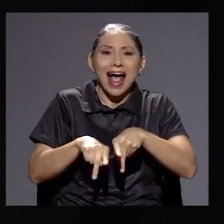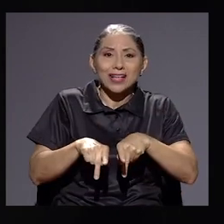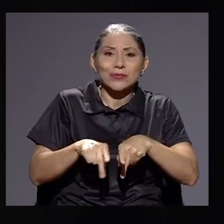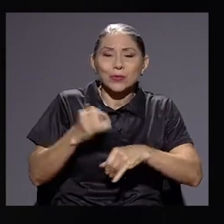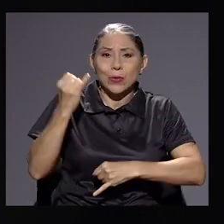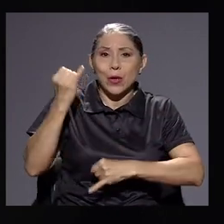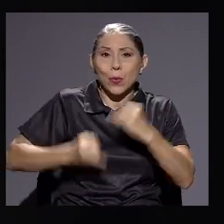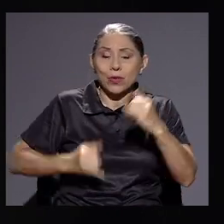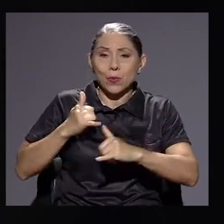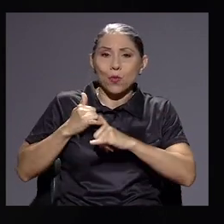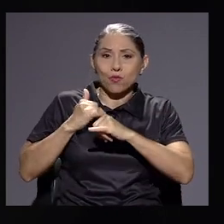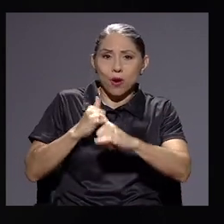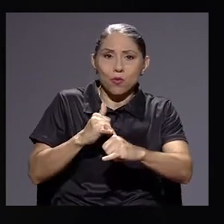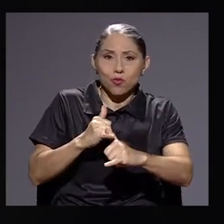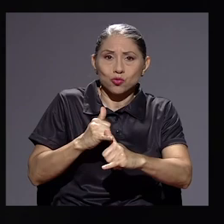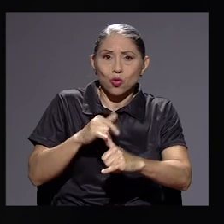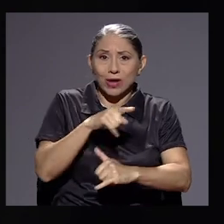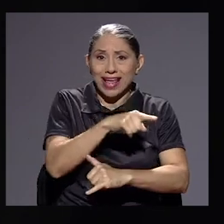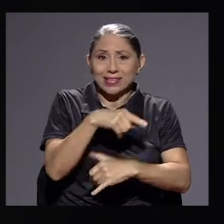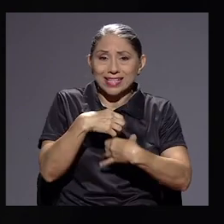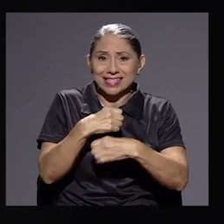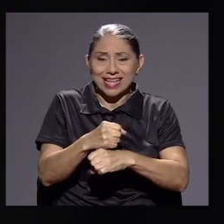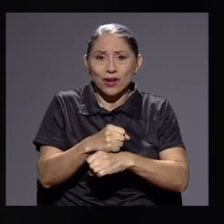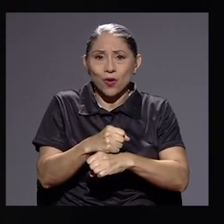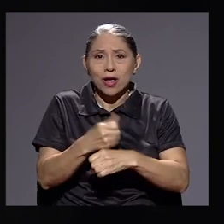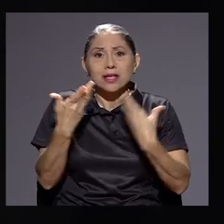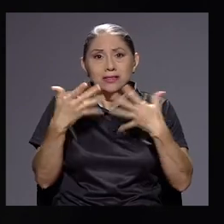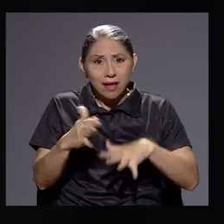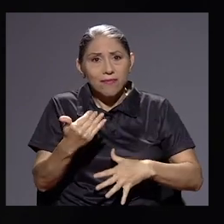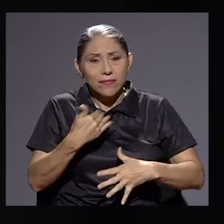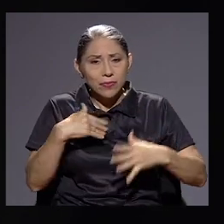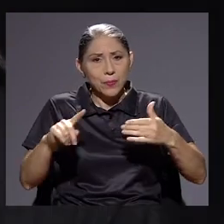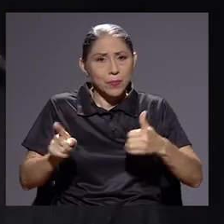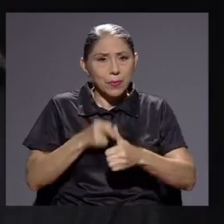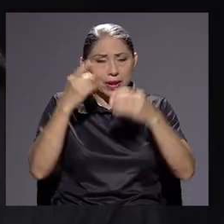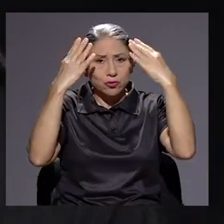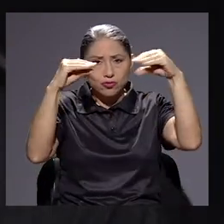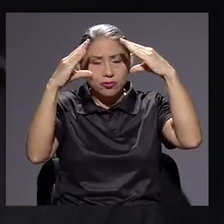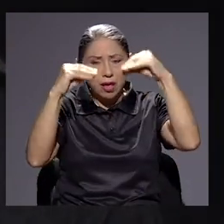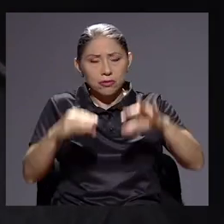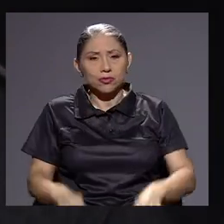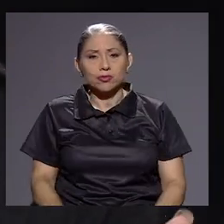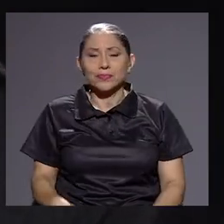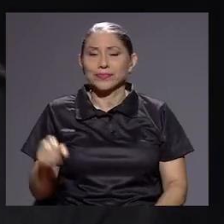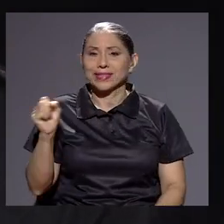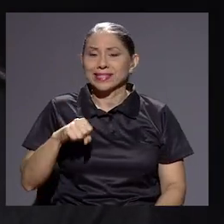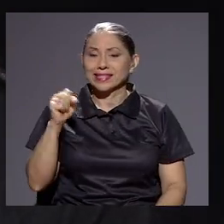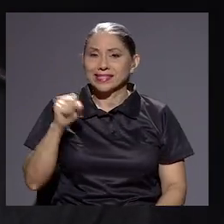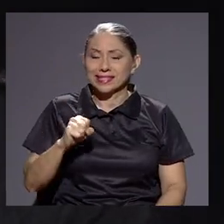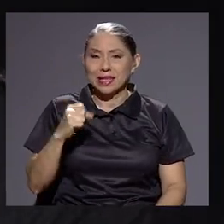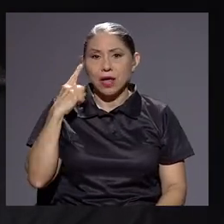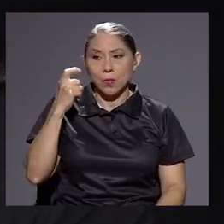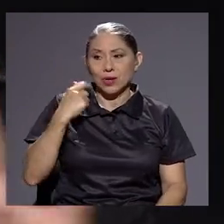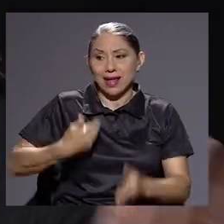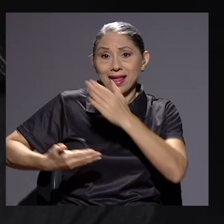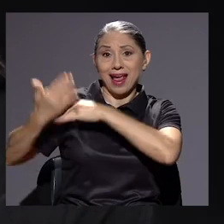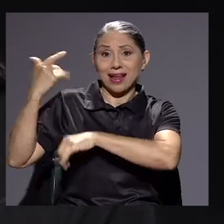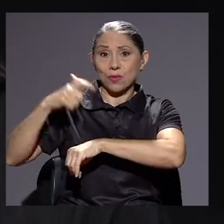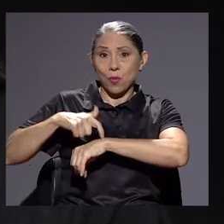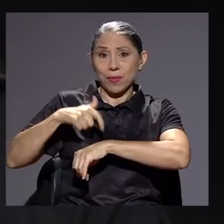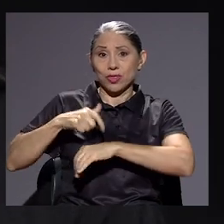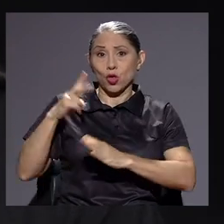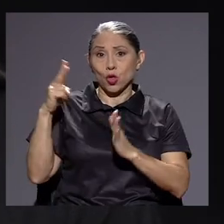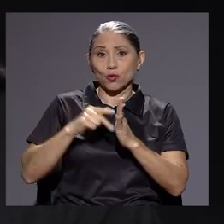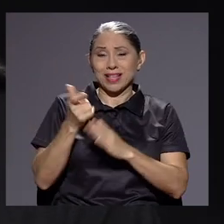último recurso que ustedes tienen, les arroja los primeros datos. Sí, porque en realidad lo que, bueno, en aquel momento,